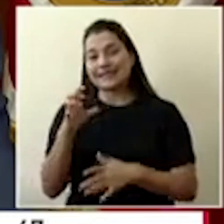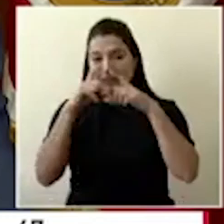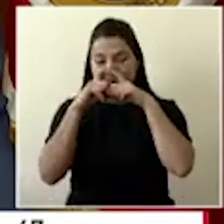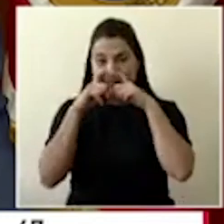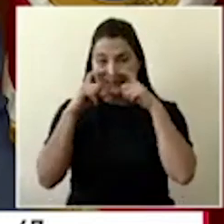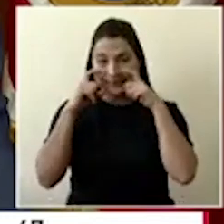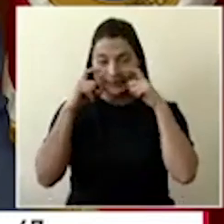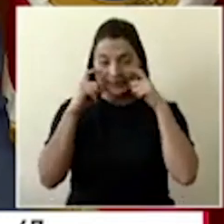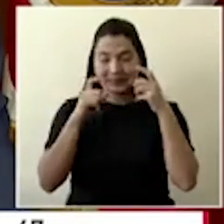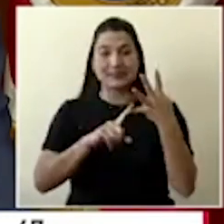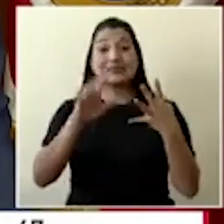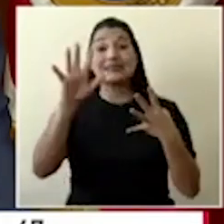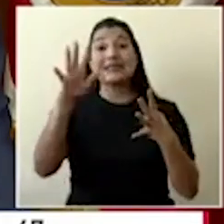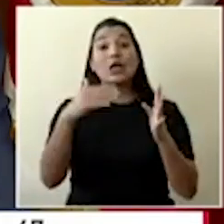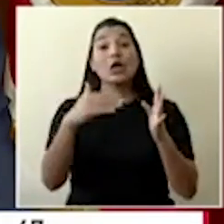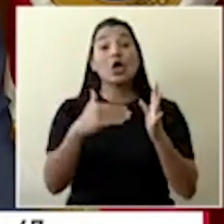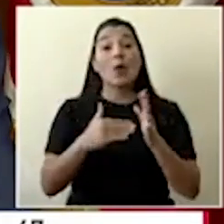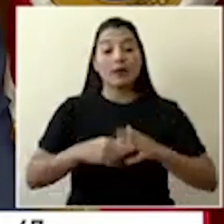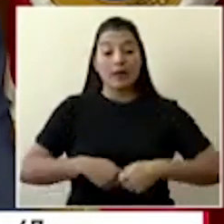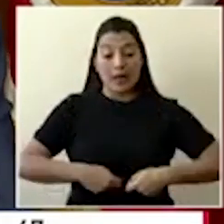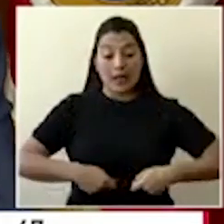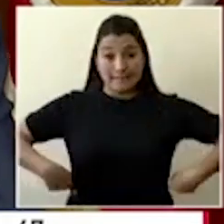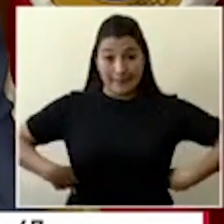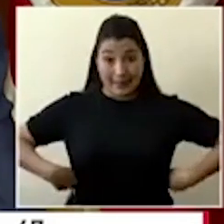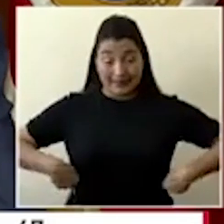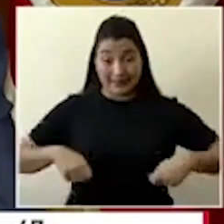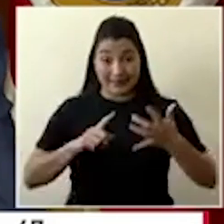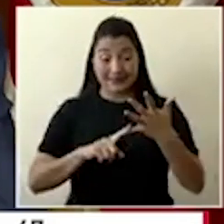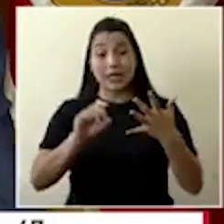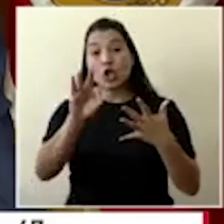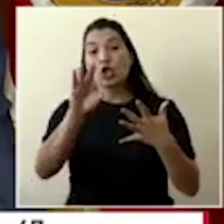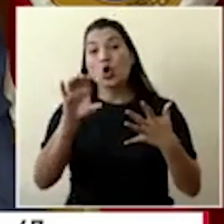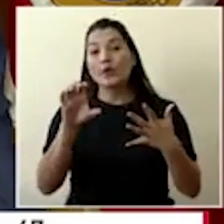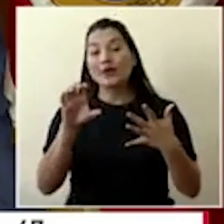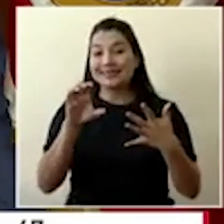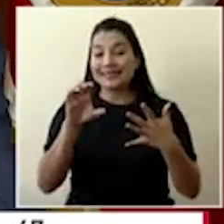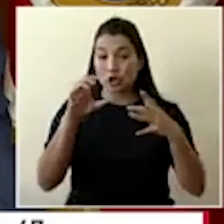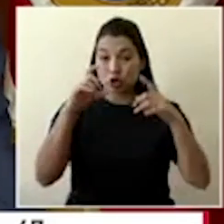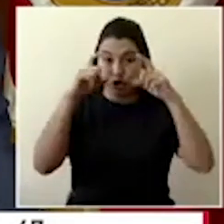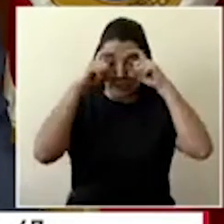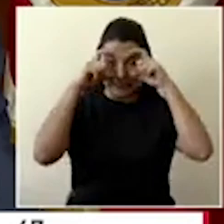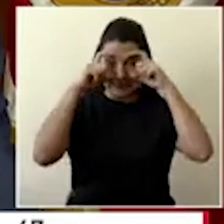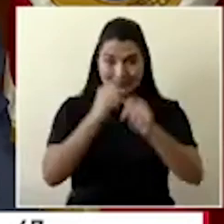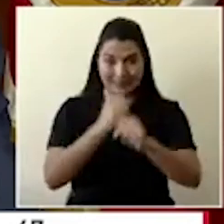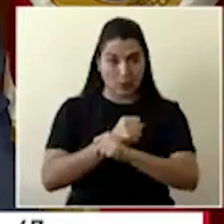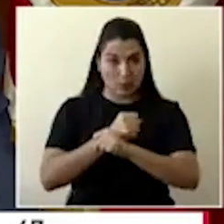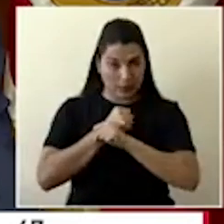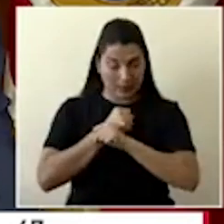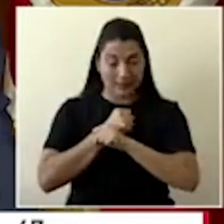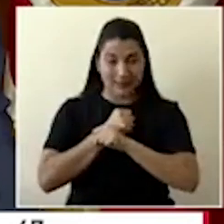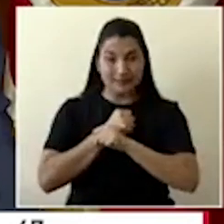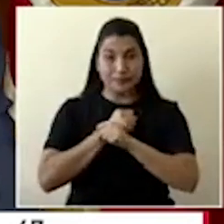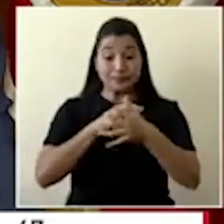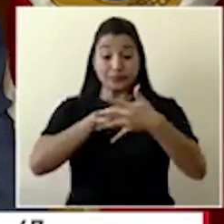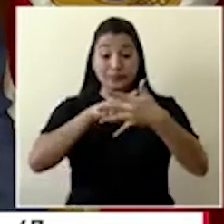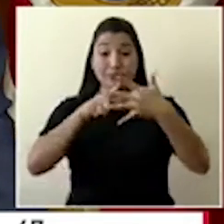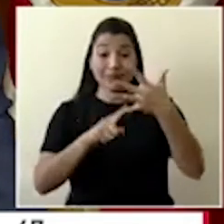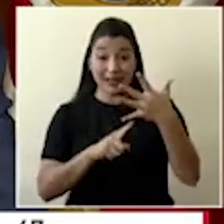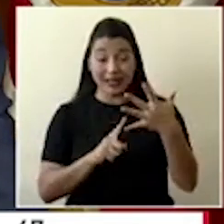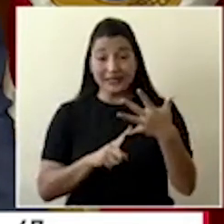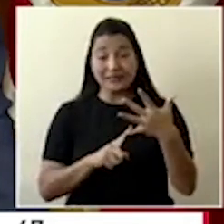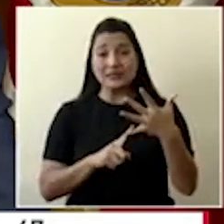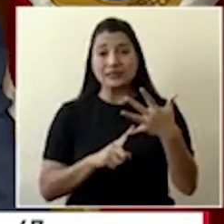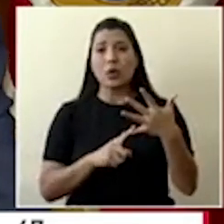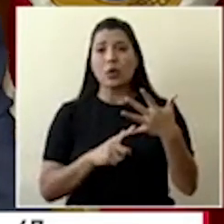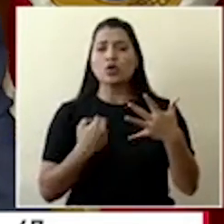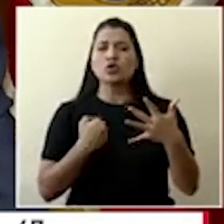quirúrgicas, 5 mil batas descartables y 900 anteojos de seguridad. Estas entregas se hacen más